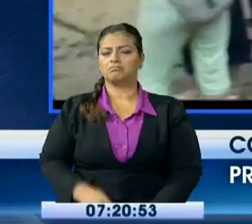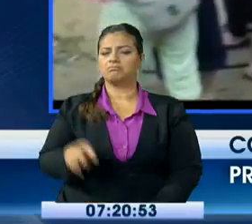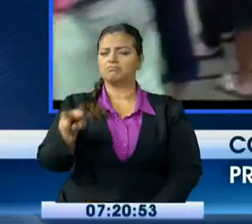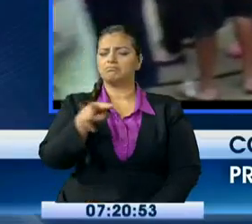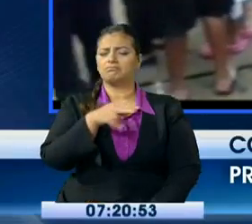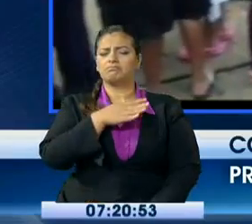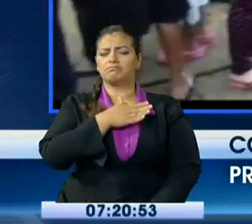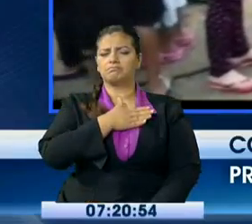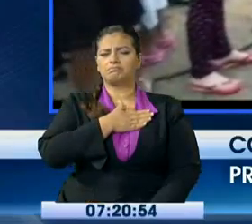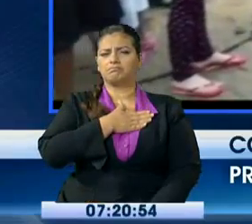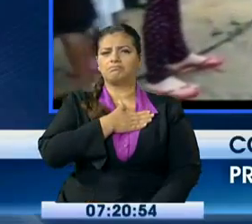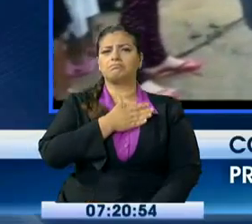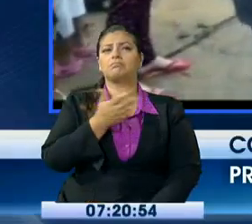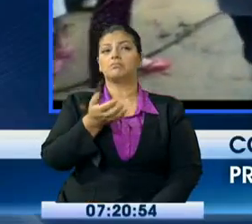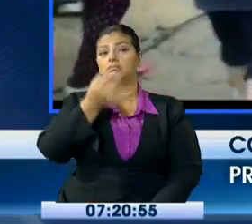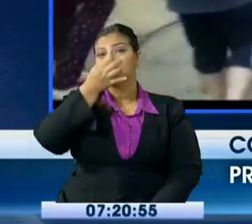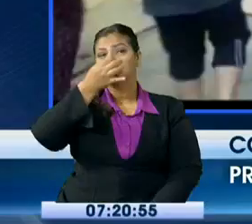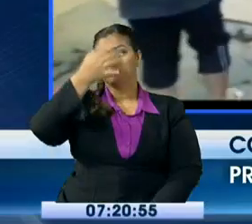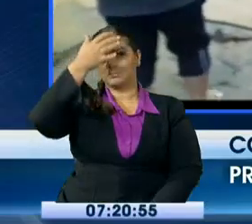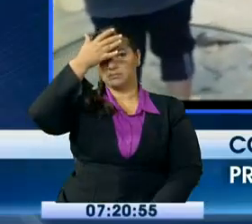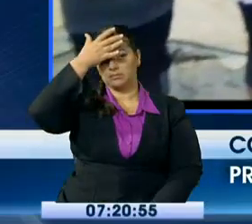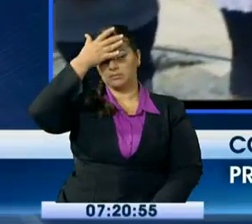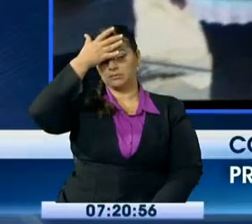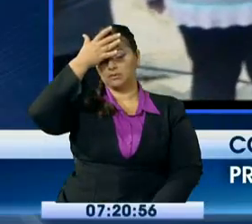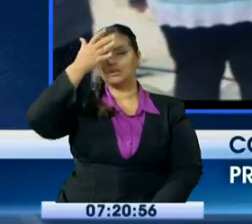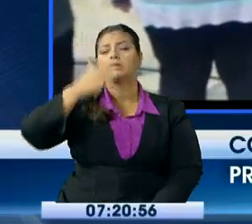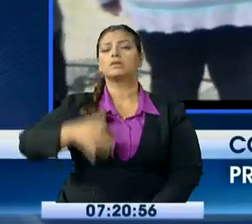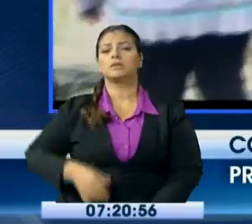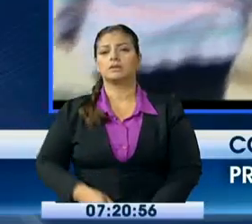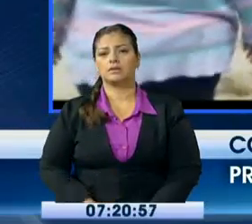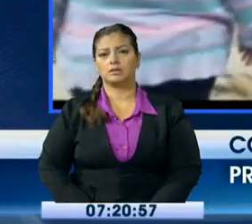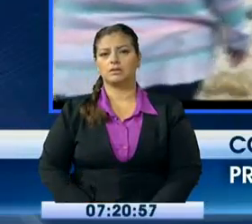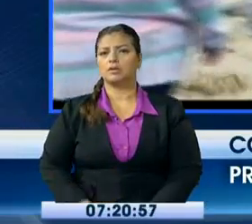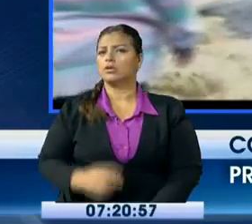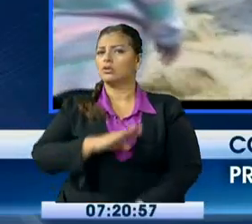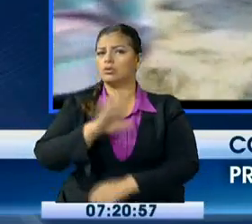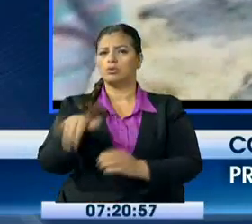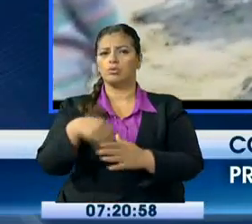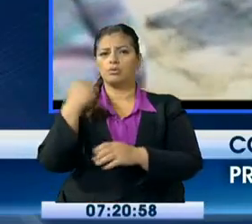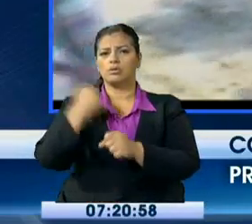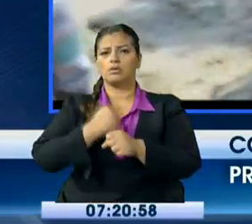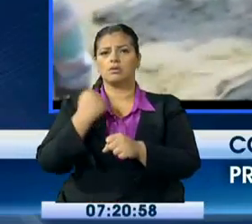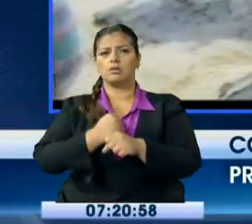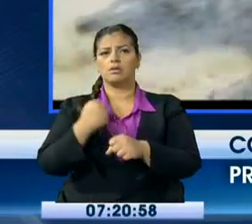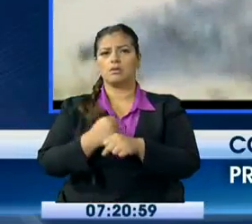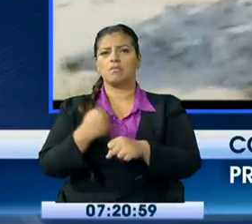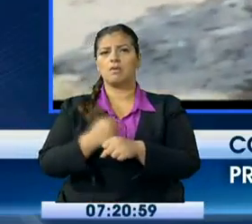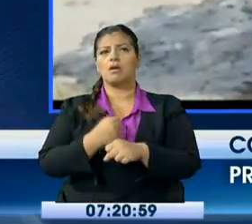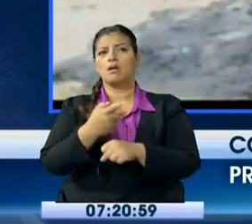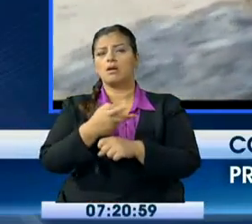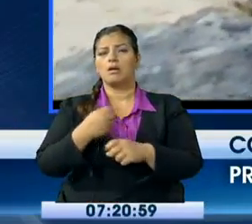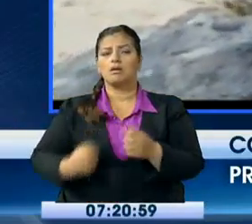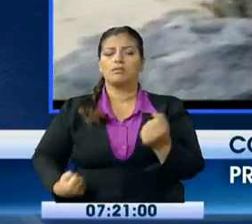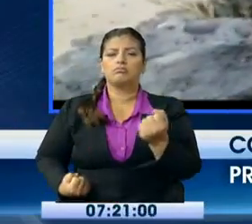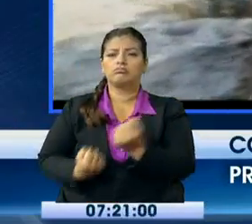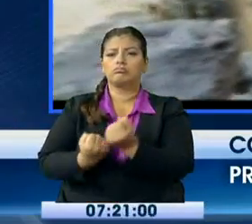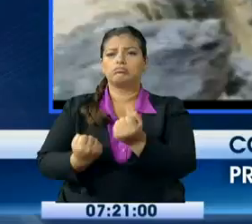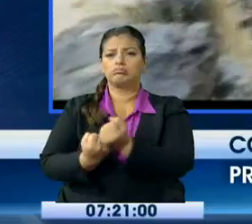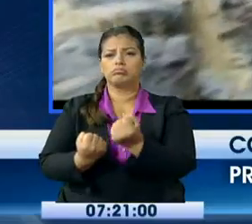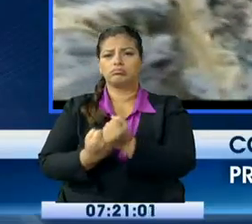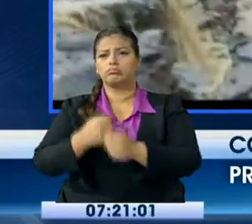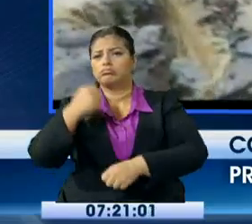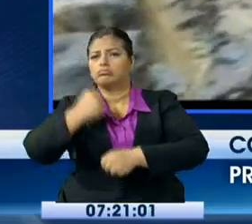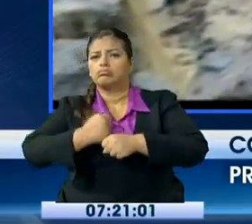pasando en Santo Domingo, pero saldremos adelante. Giovanni. trabajando en equipo a reconstruir esta hermosa provincia